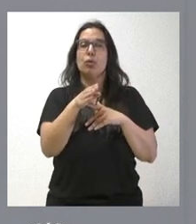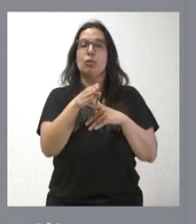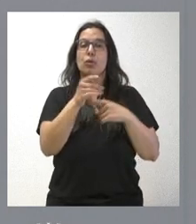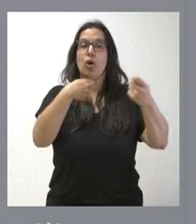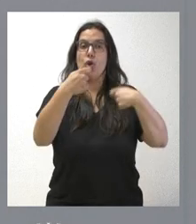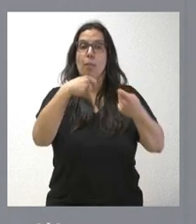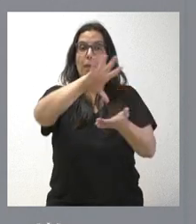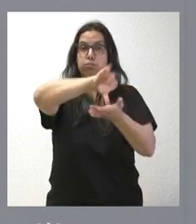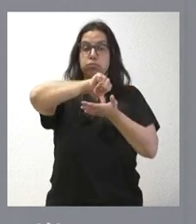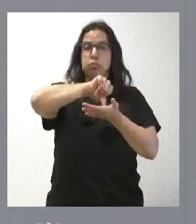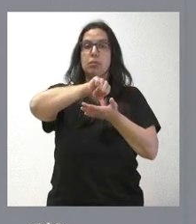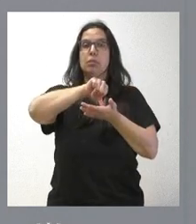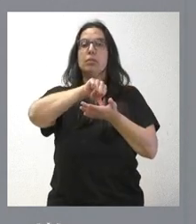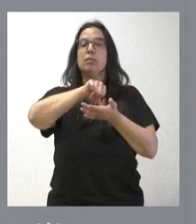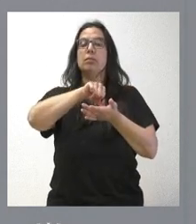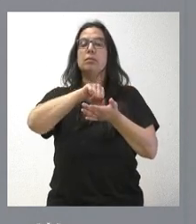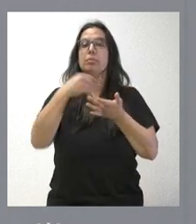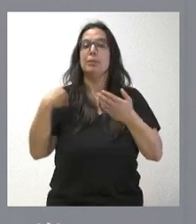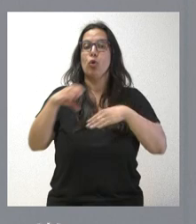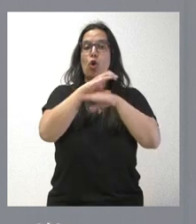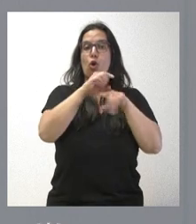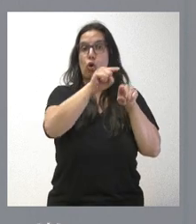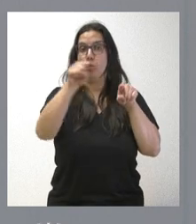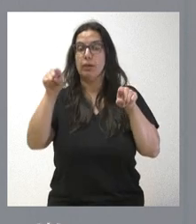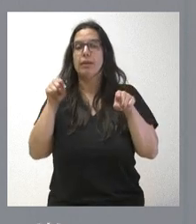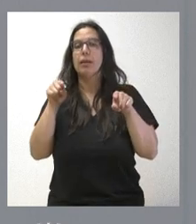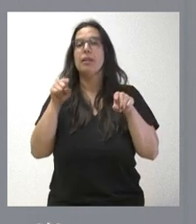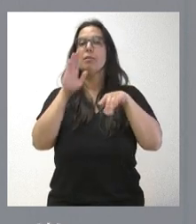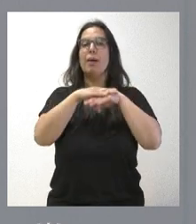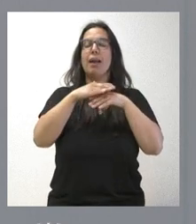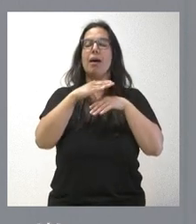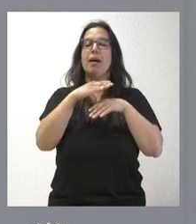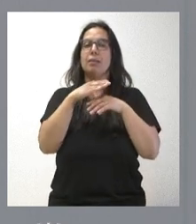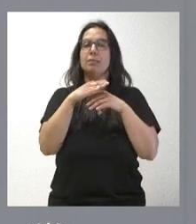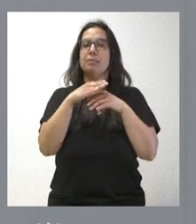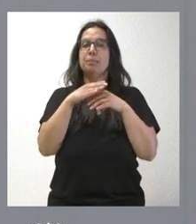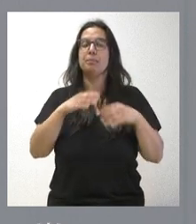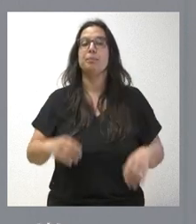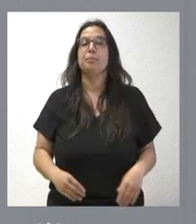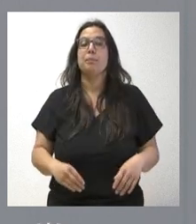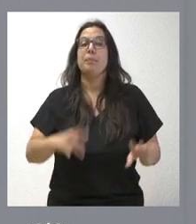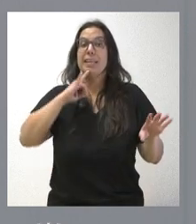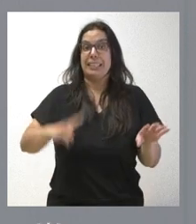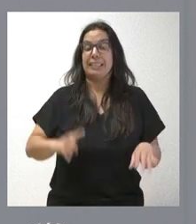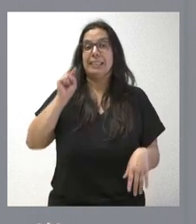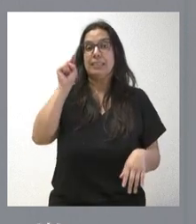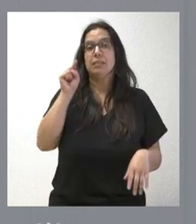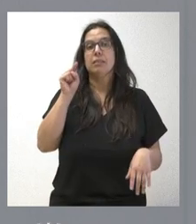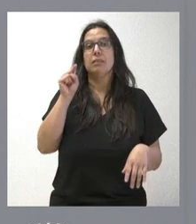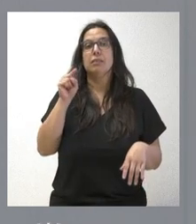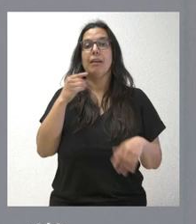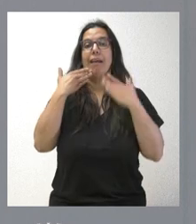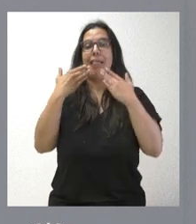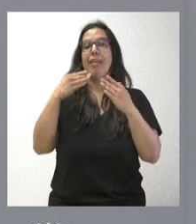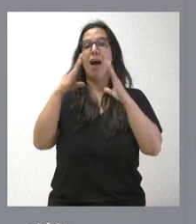centralizadas por parte de las consejerías en el suministro eléctrico basado en un nuevo acuerdo marco